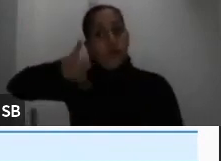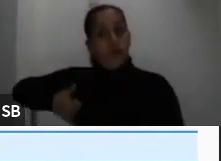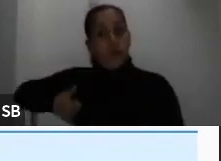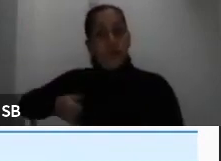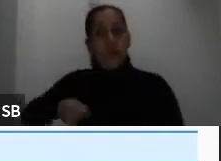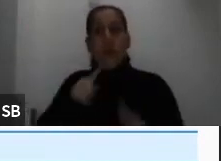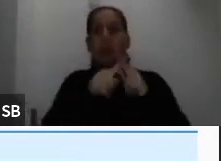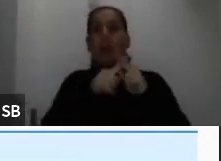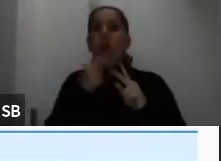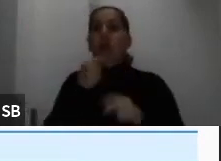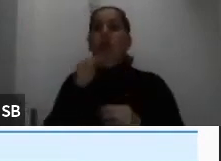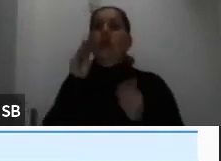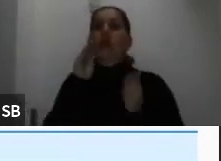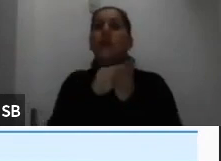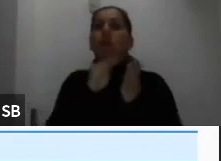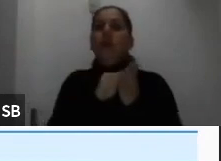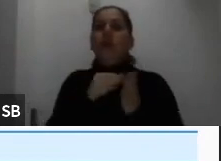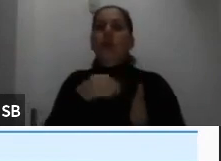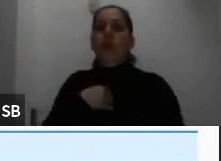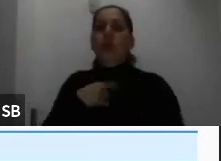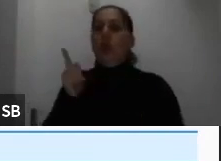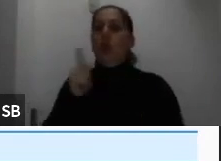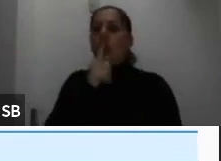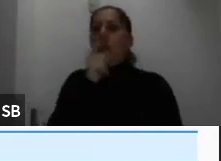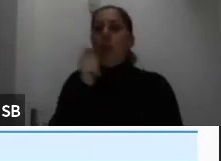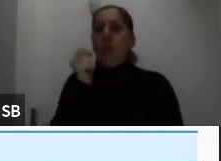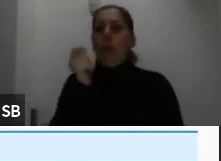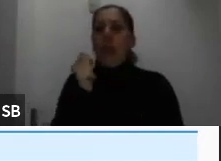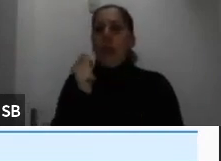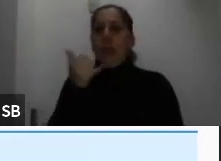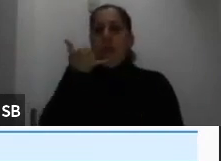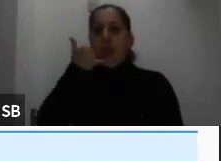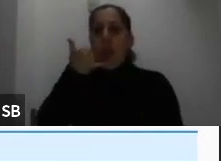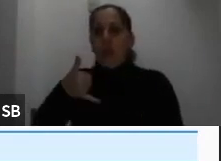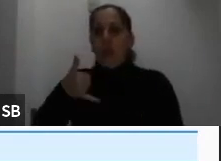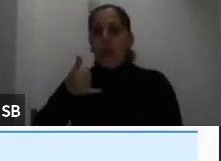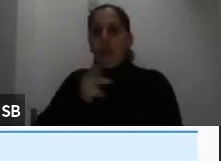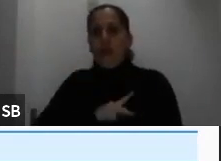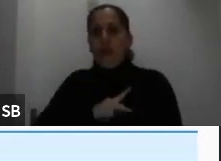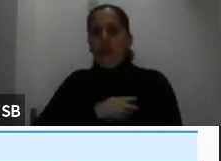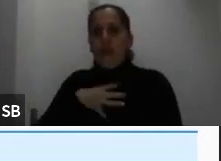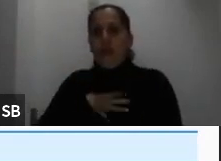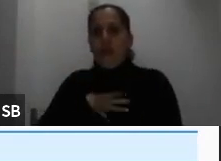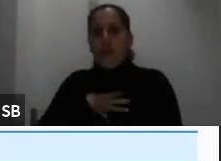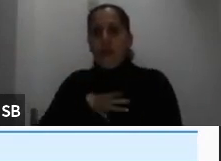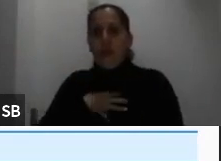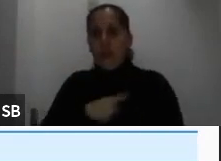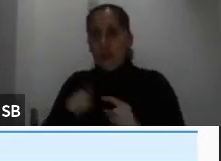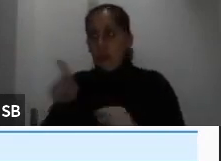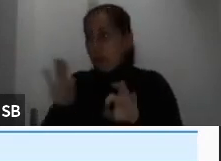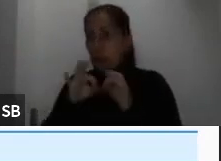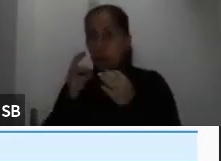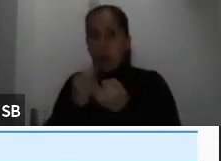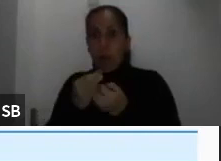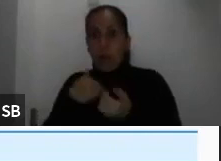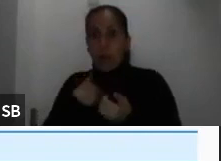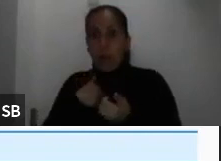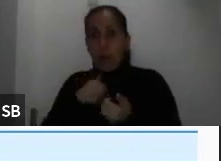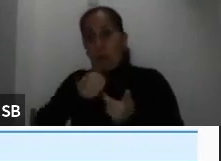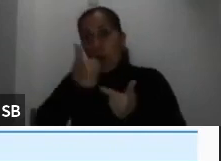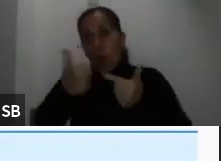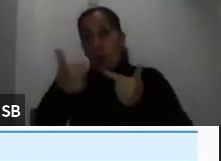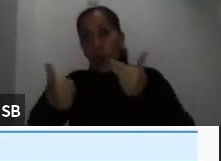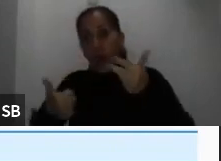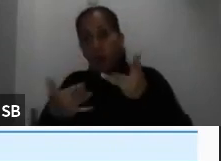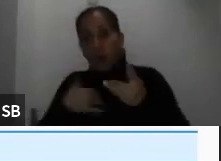solo coloca el gasto que hace de manera mensual con su teléfono. Pero en su grupo familiar podría haber otras personas